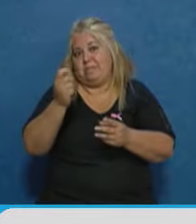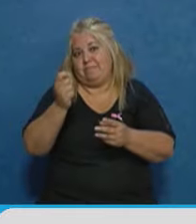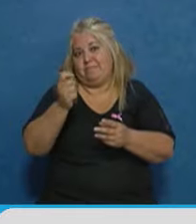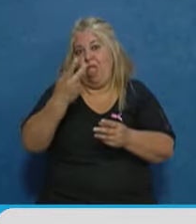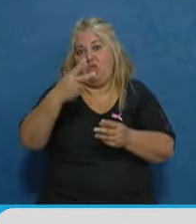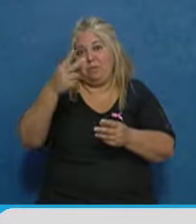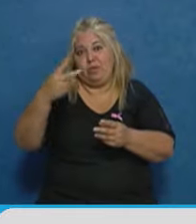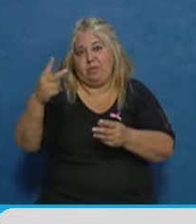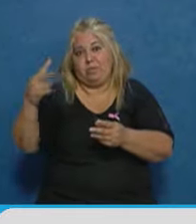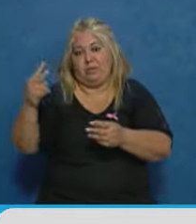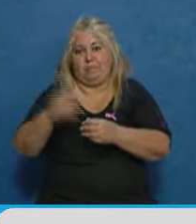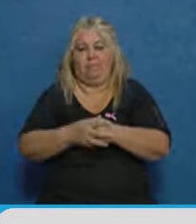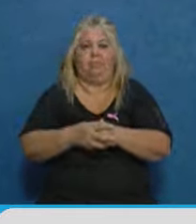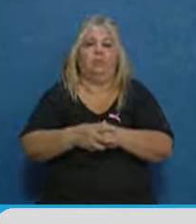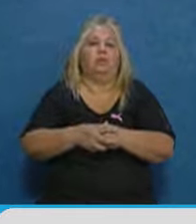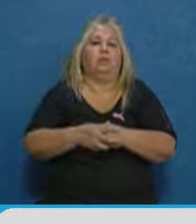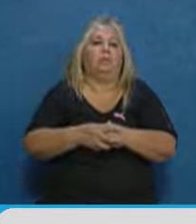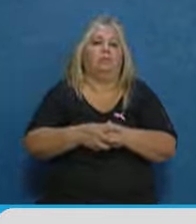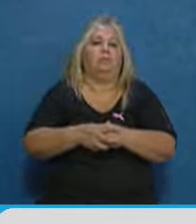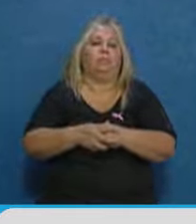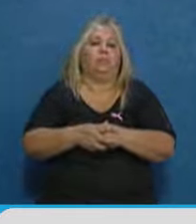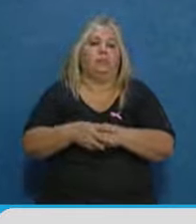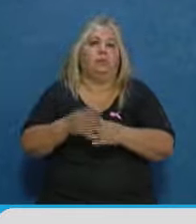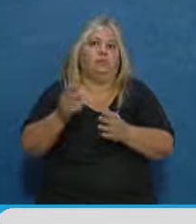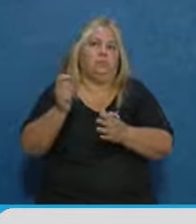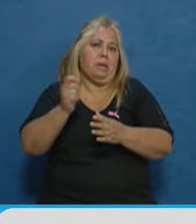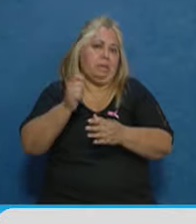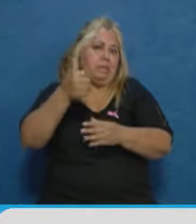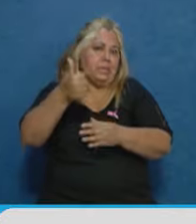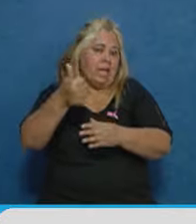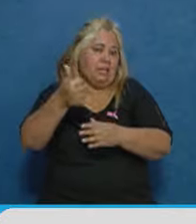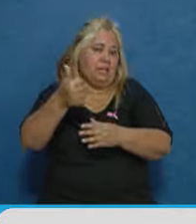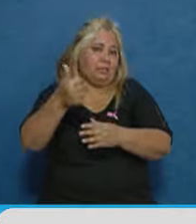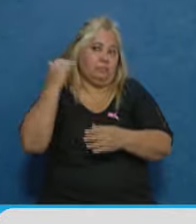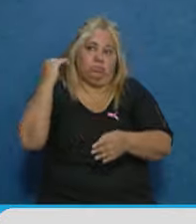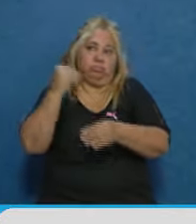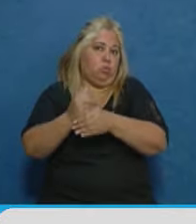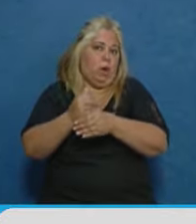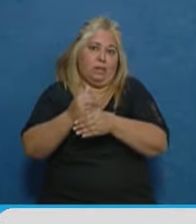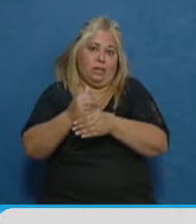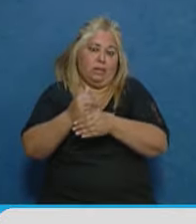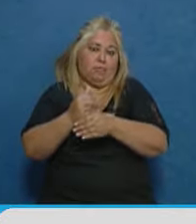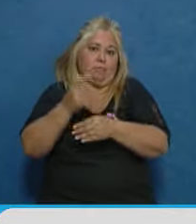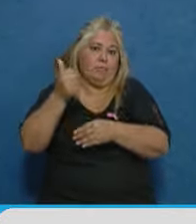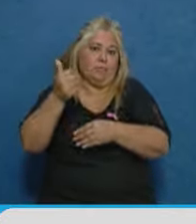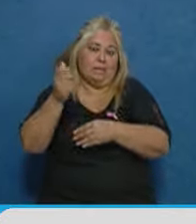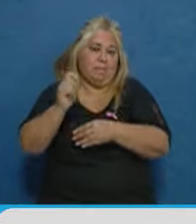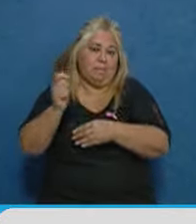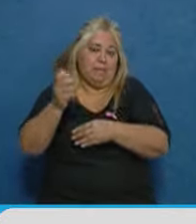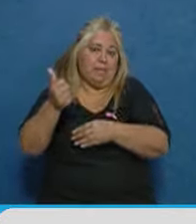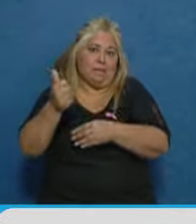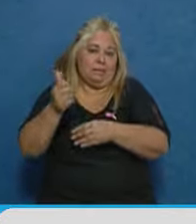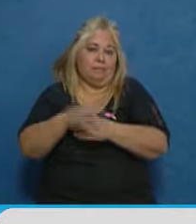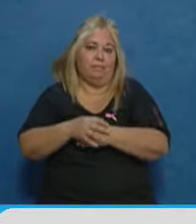pagado en 3 ocasiones y llevamos ya más de 6 meses de cuarentena en la Argentina. De allí que ese